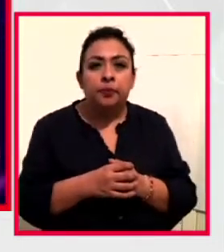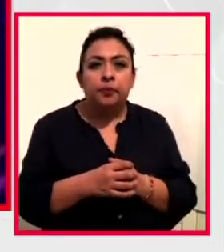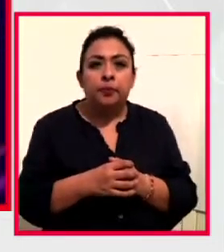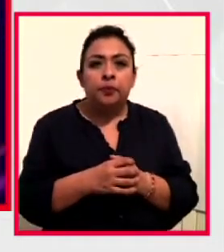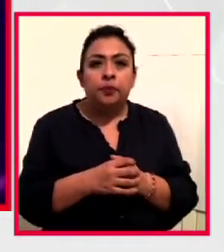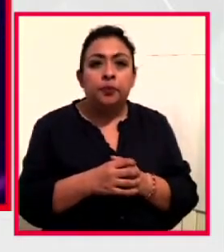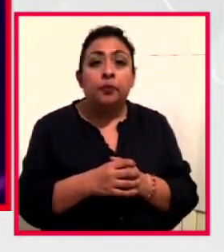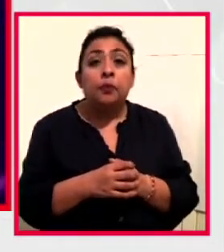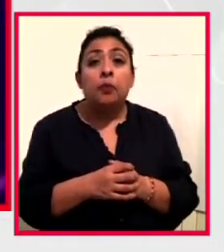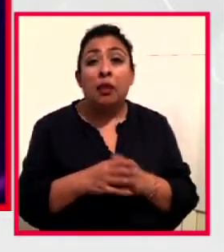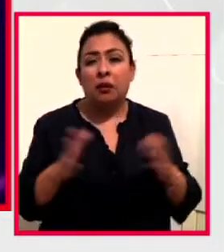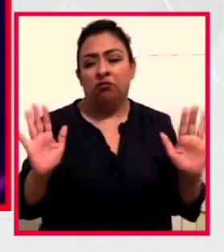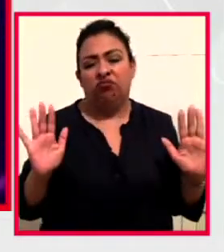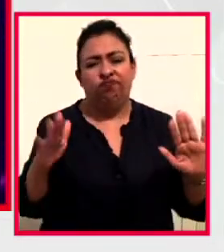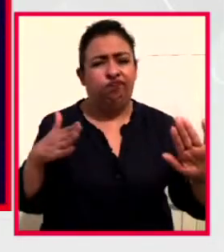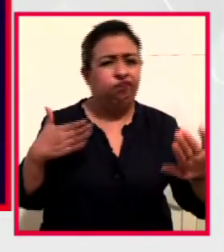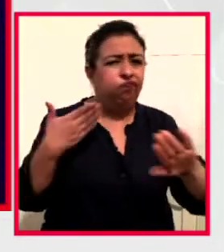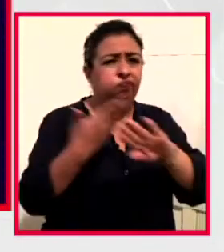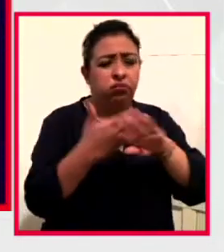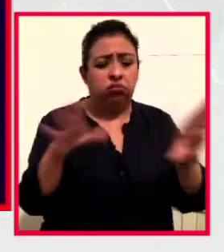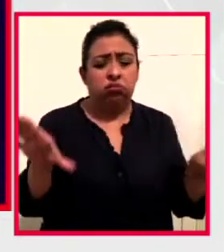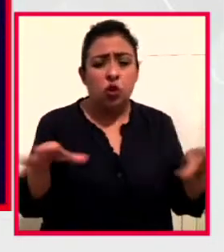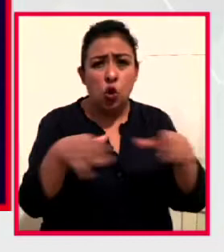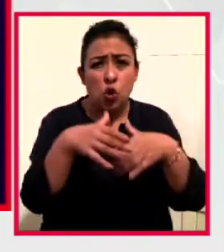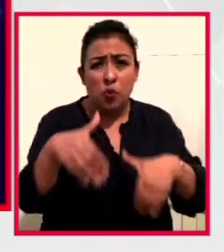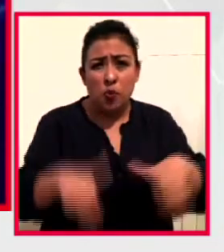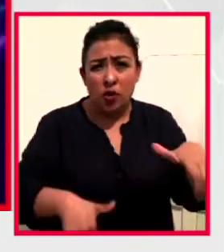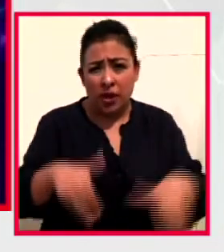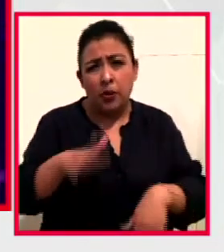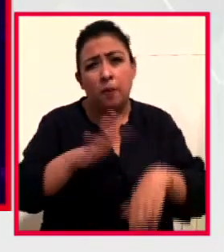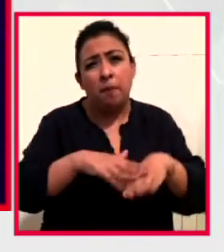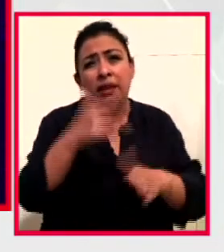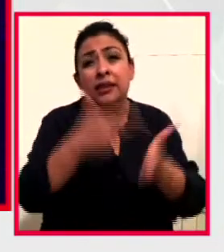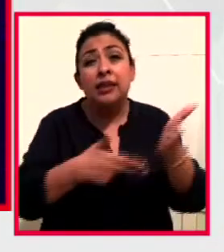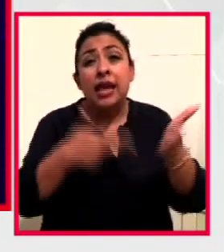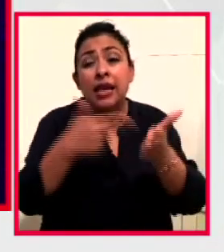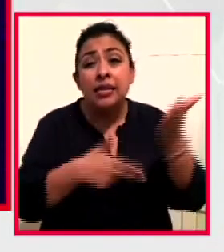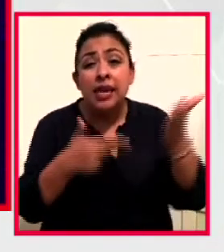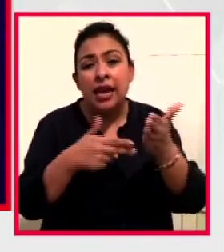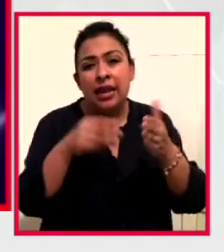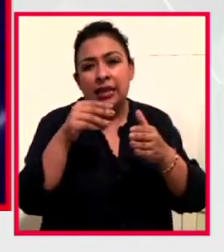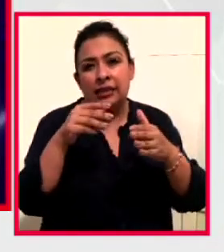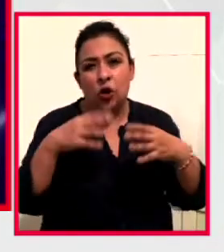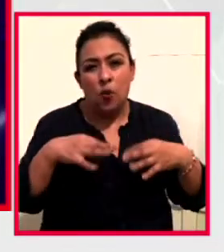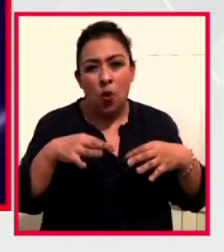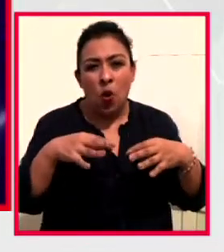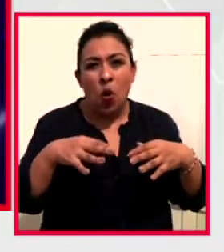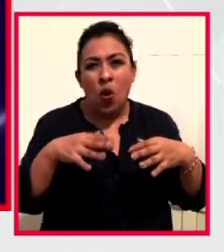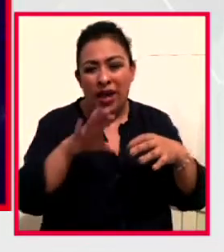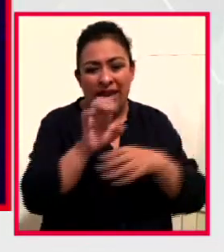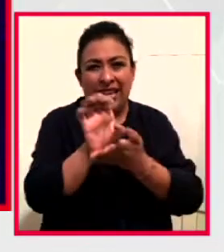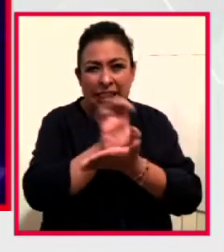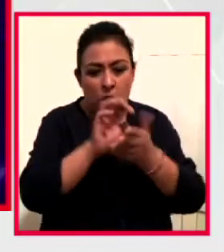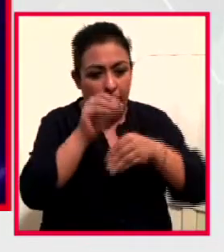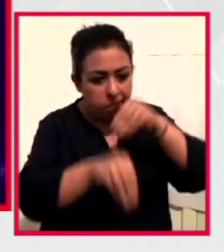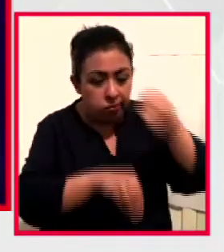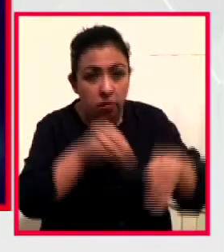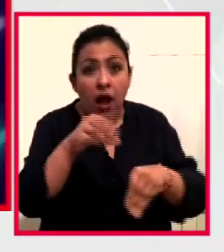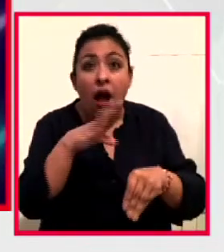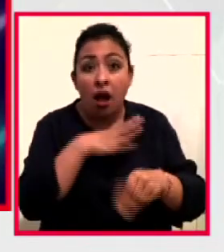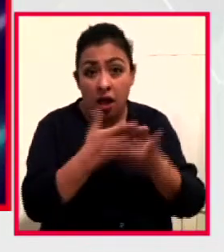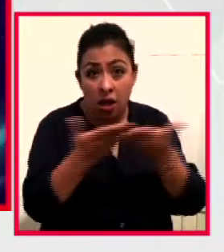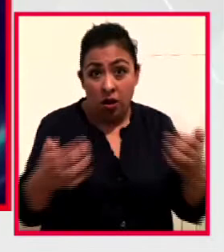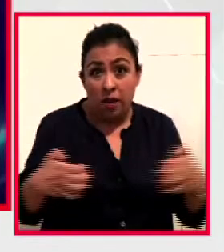Ante el impacto que el gremio teatral, particularmente los talleres de elaboración de escenografía, están teniendo por la contingencia sanitaria,